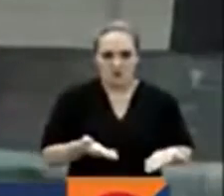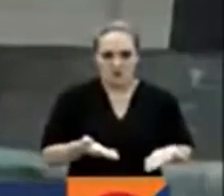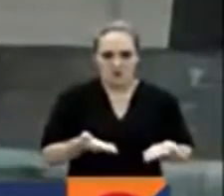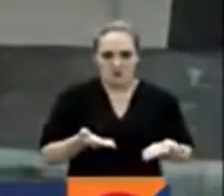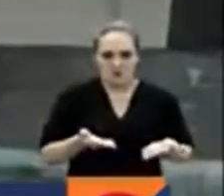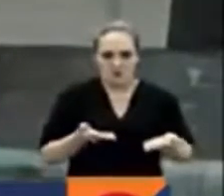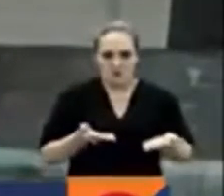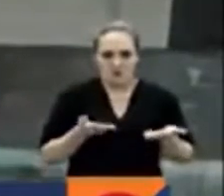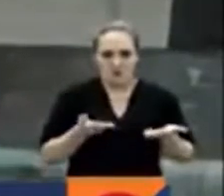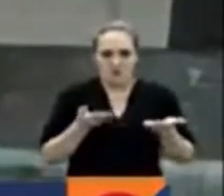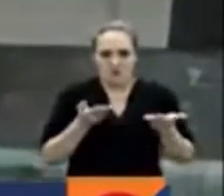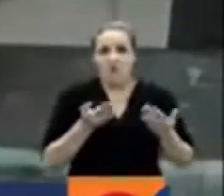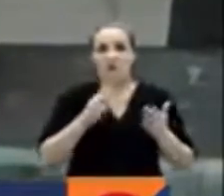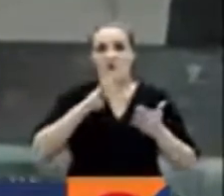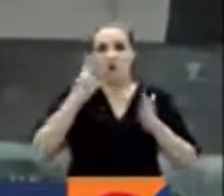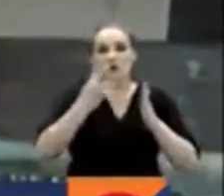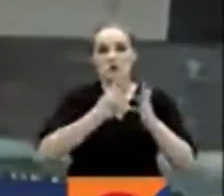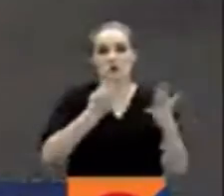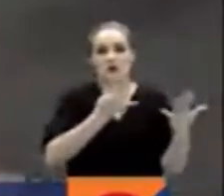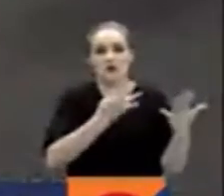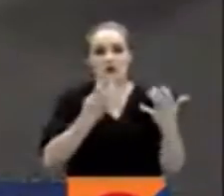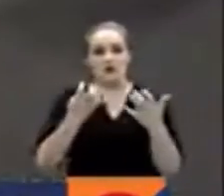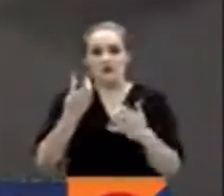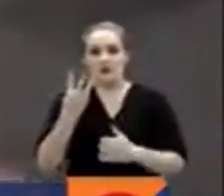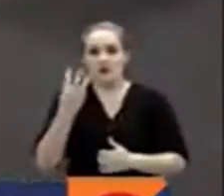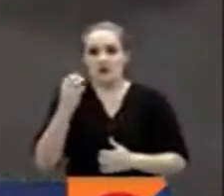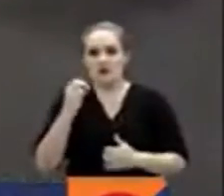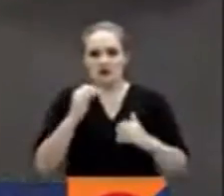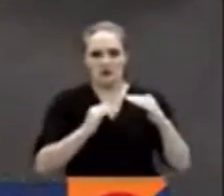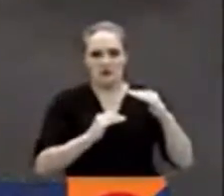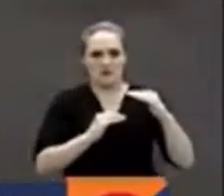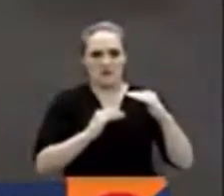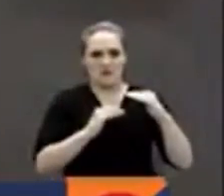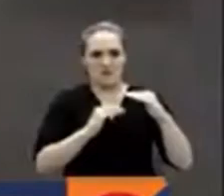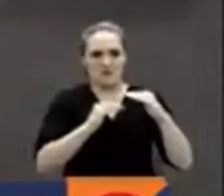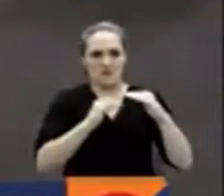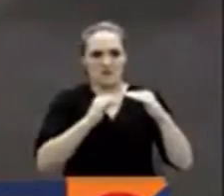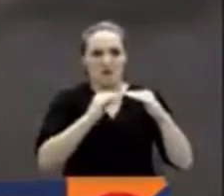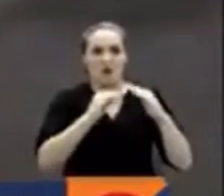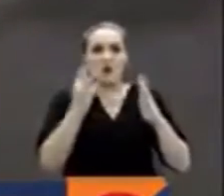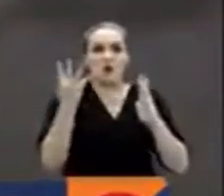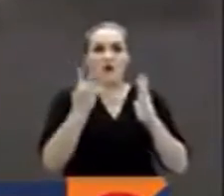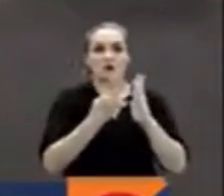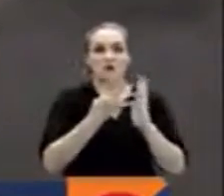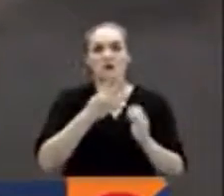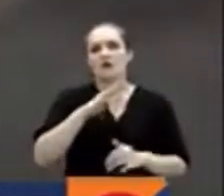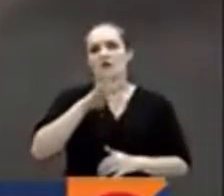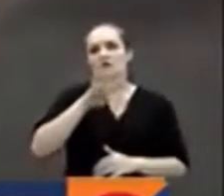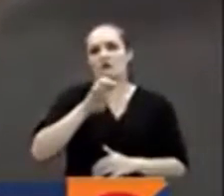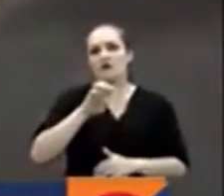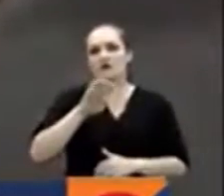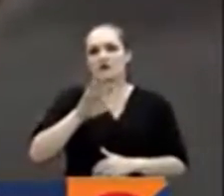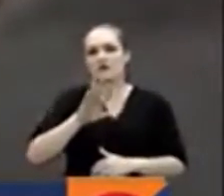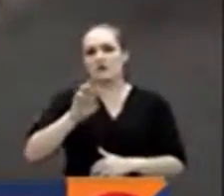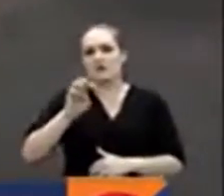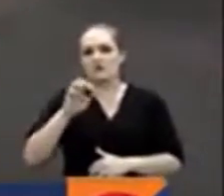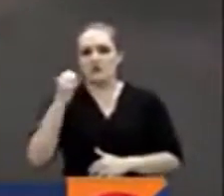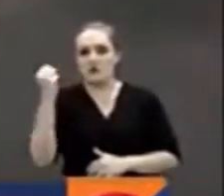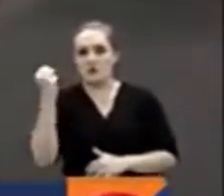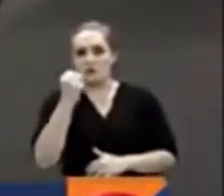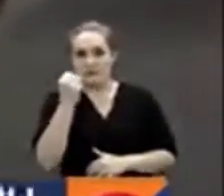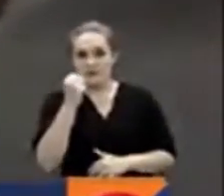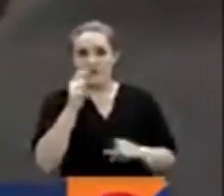interbancario colombiano arrancó en 4 mil 930 hasta alcanzar su presión máximo histórico de 4 mil 958 pesos. Mientras que la tasa